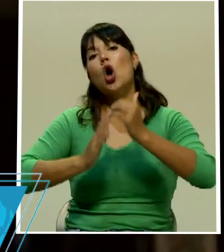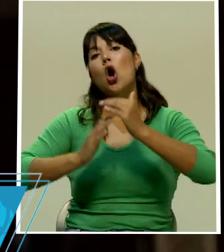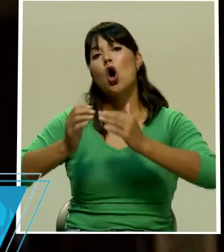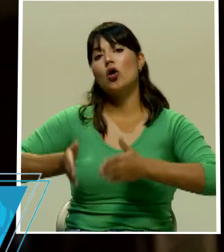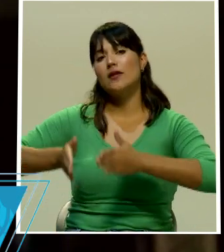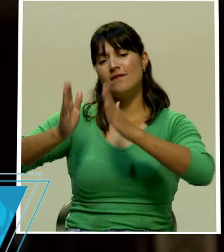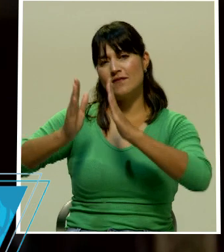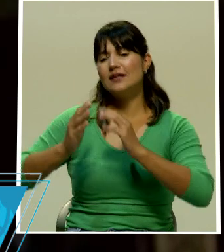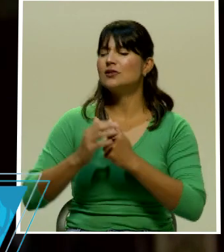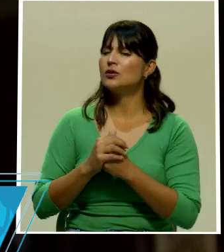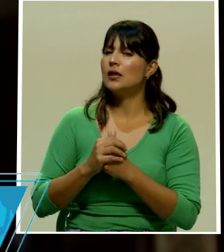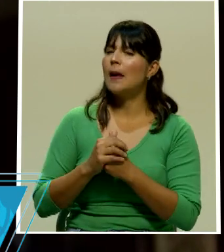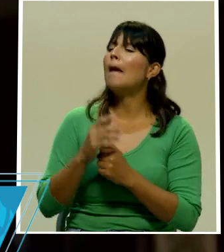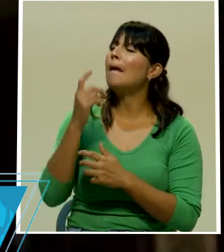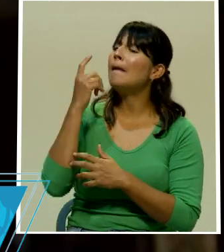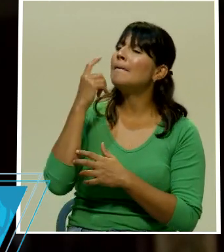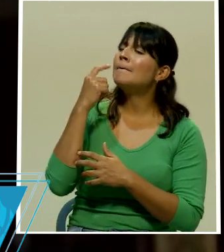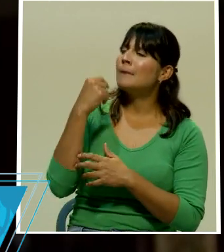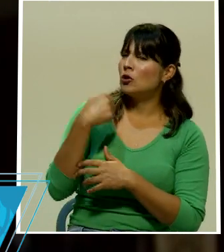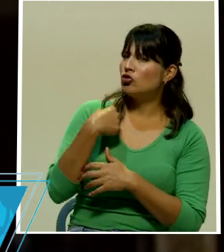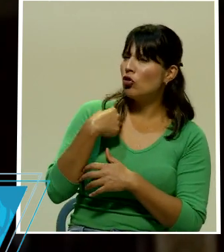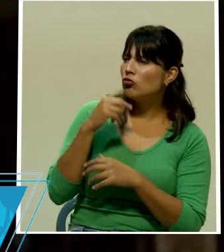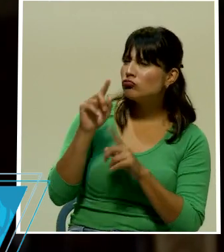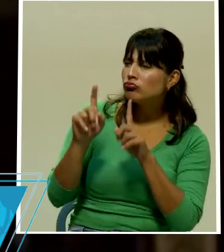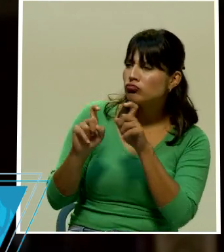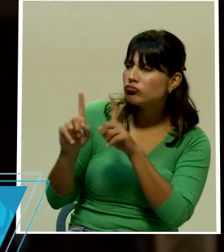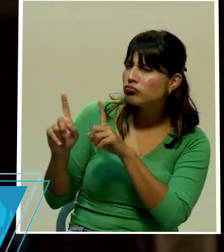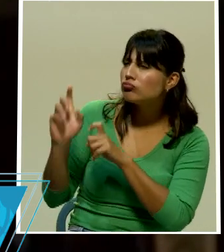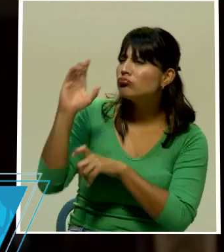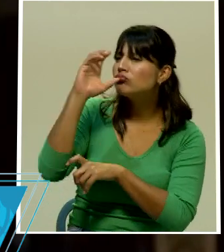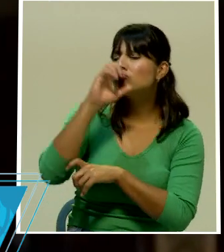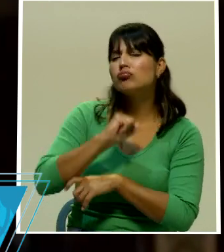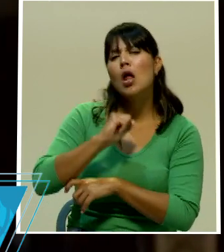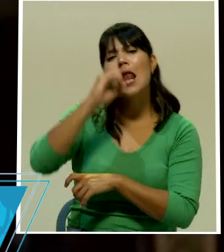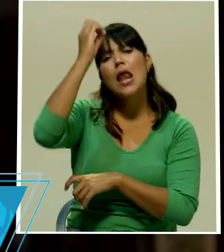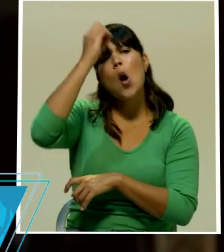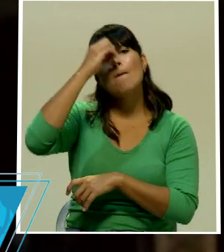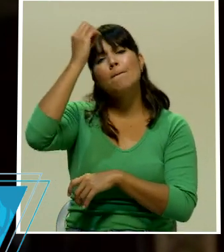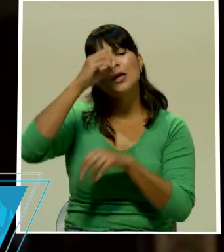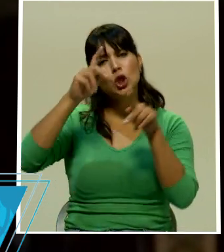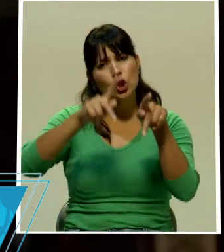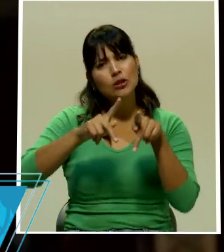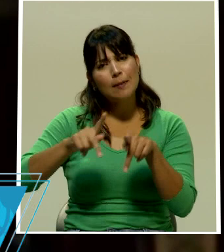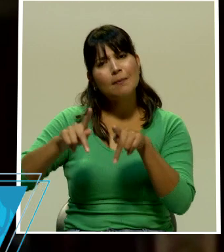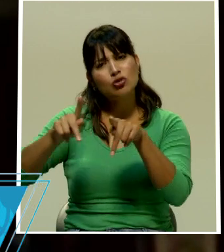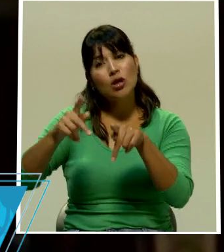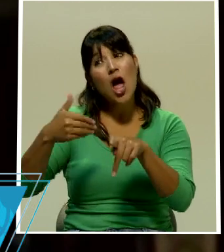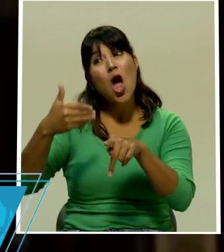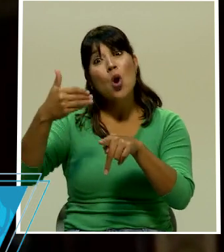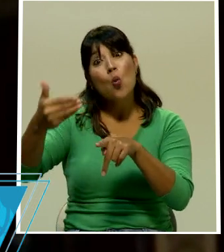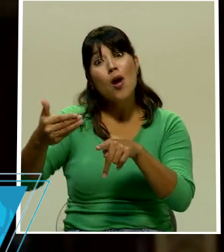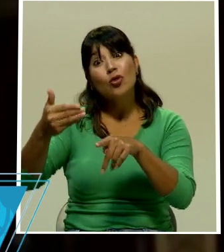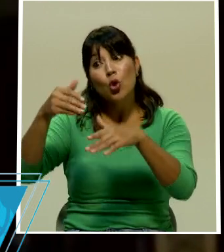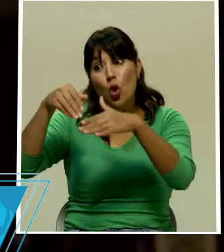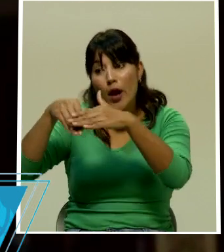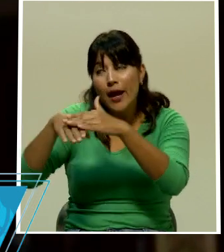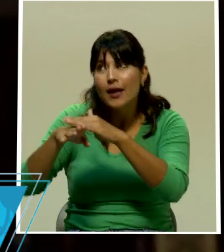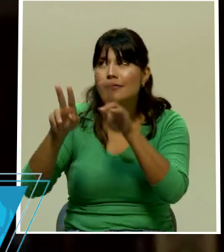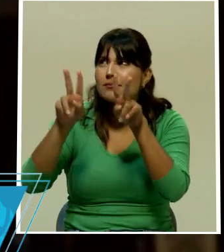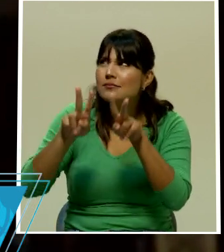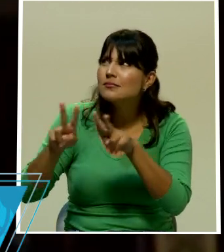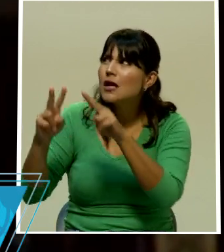del público ha ido cambiando conforme las personas se acercan y lo van conociendo ese edificio